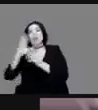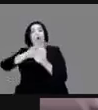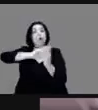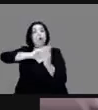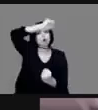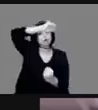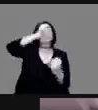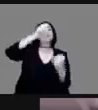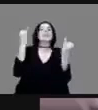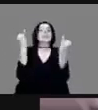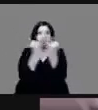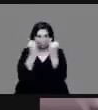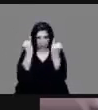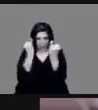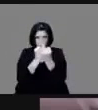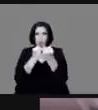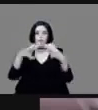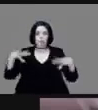rescates ¿no? sí